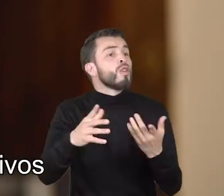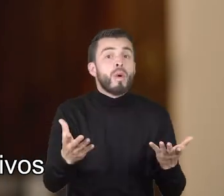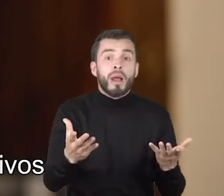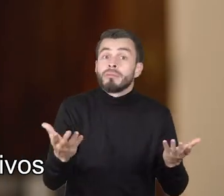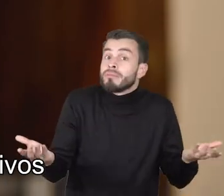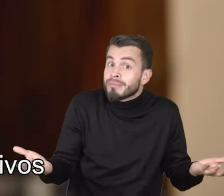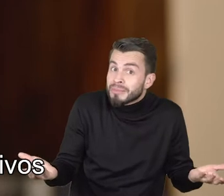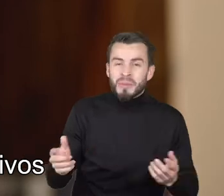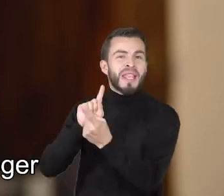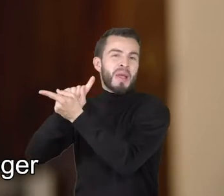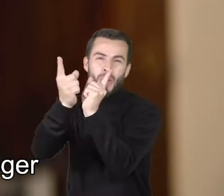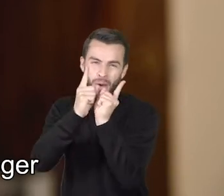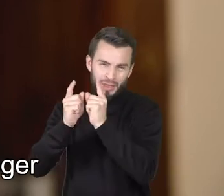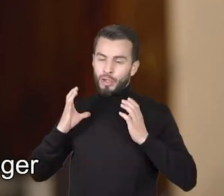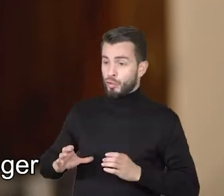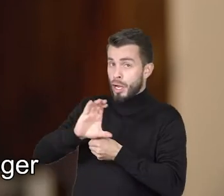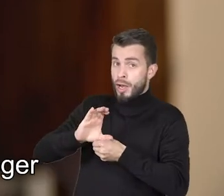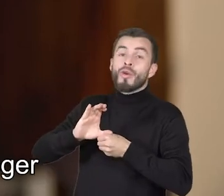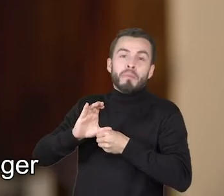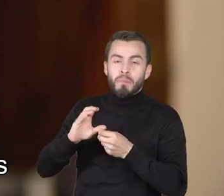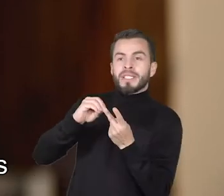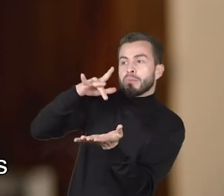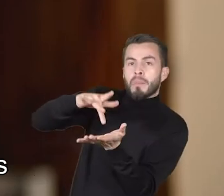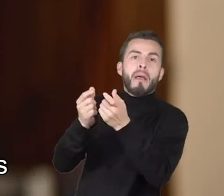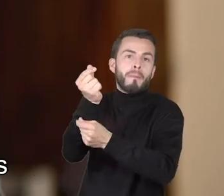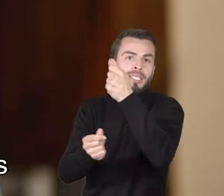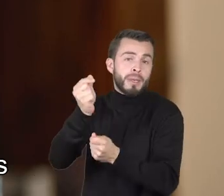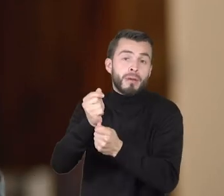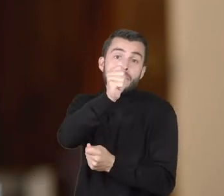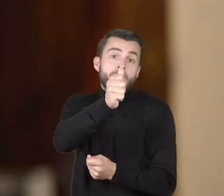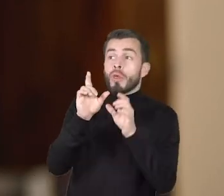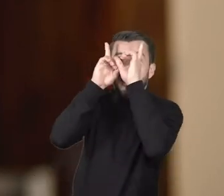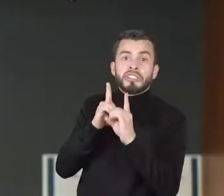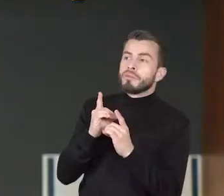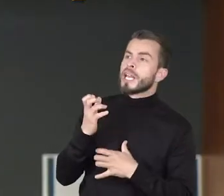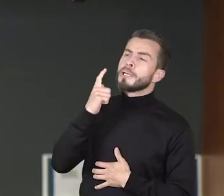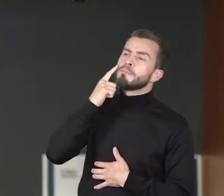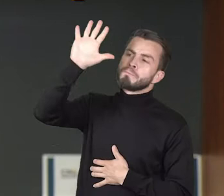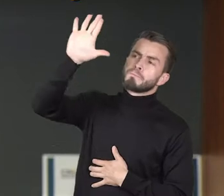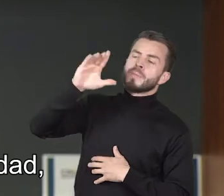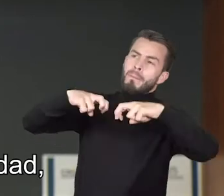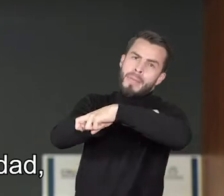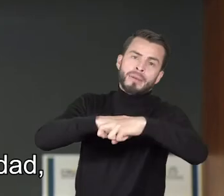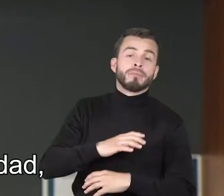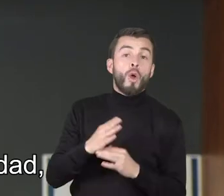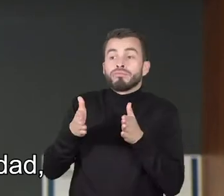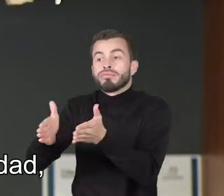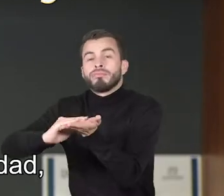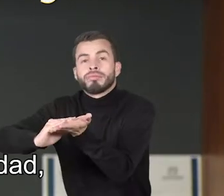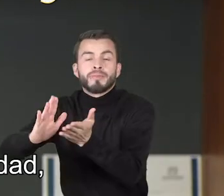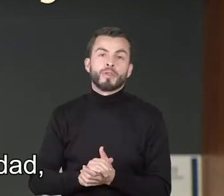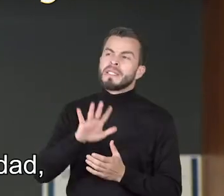y en los presupuestos participativos por localidad, usted podrá escoger si prefiere que sus impuestos se inviertan en parques, en vías,